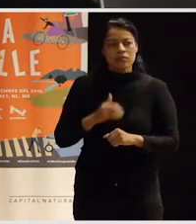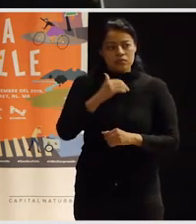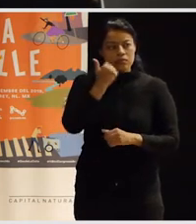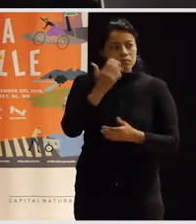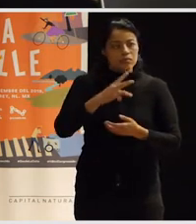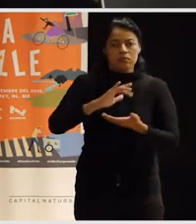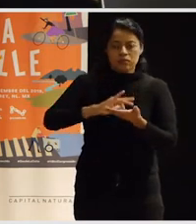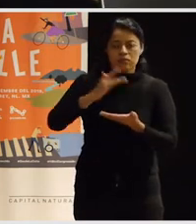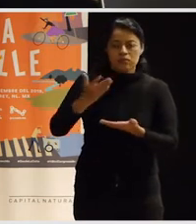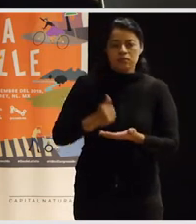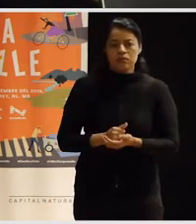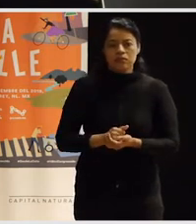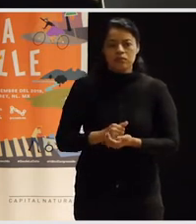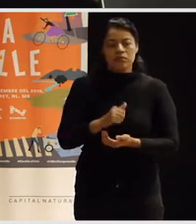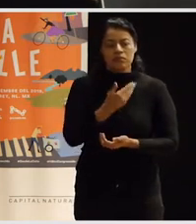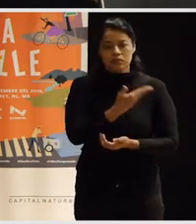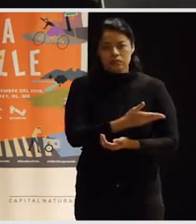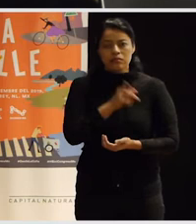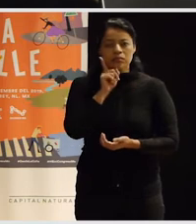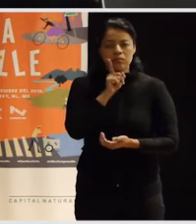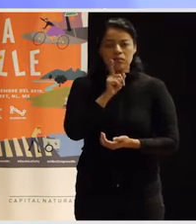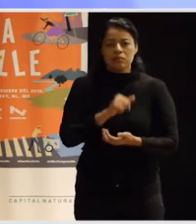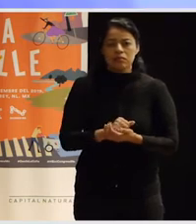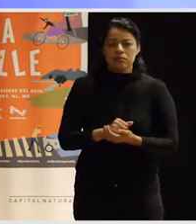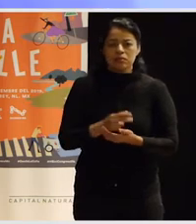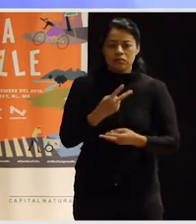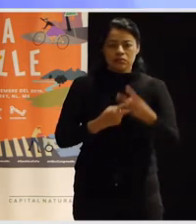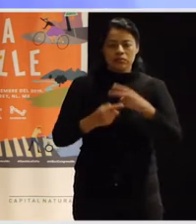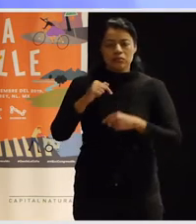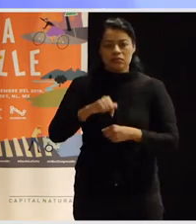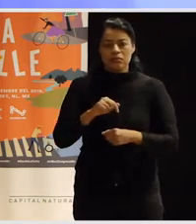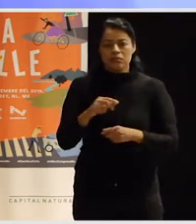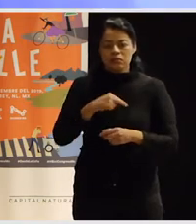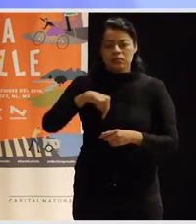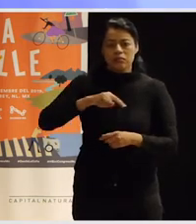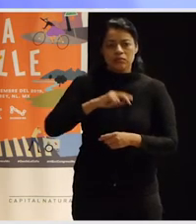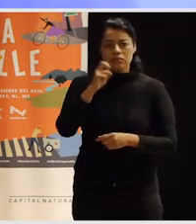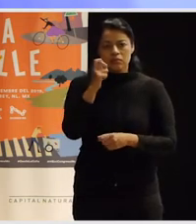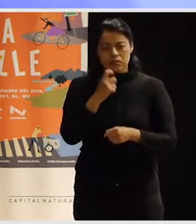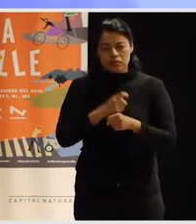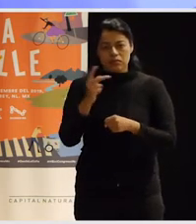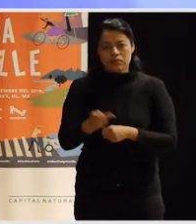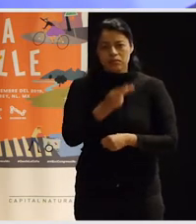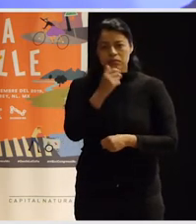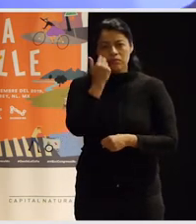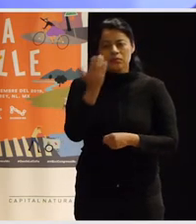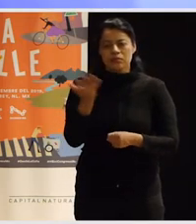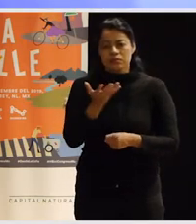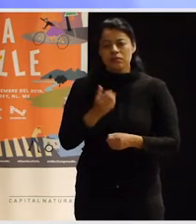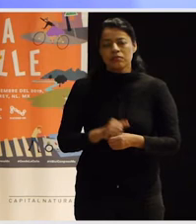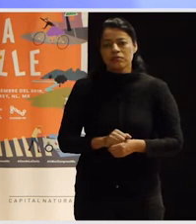agradecerle muchísimo a Ollane por estar acá con nosotros. Y la primera pregunta que yo quisiera hacerles,